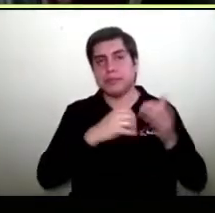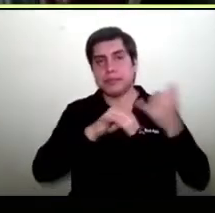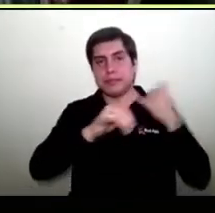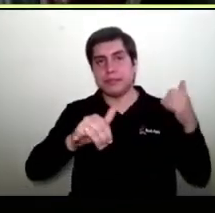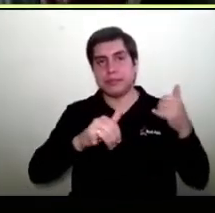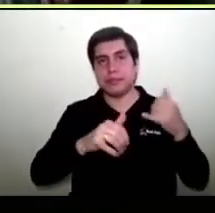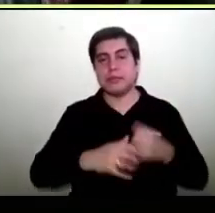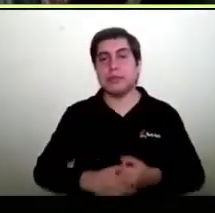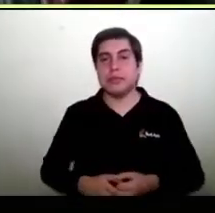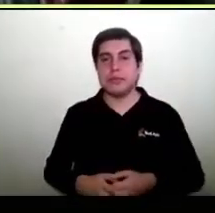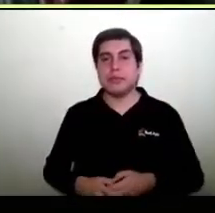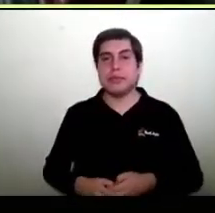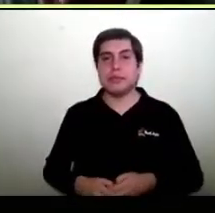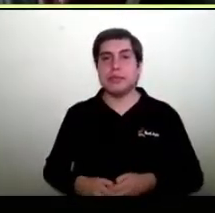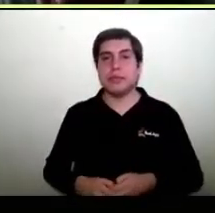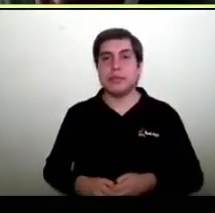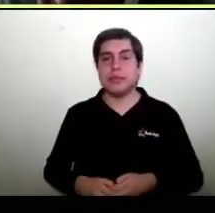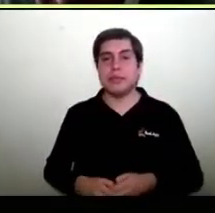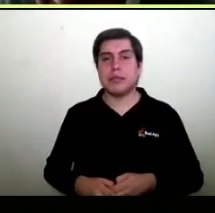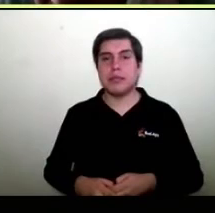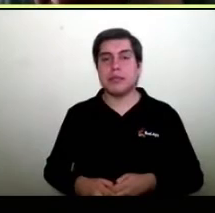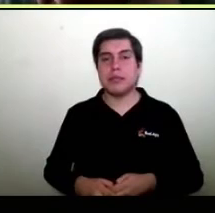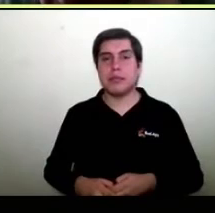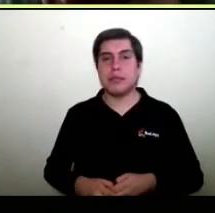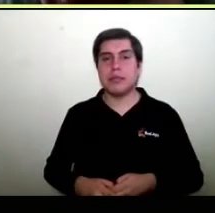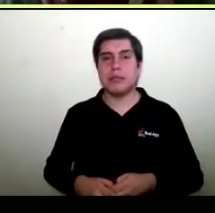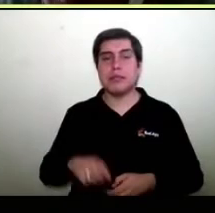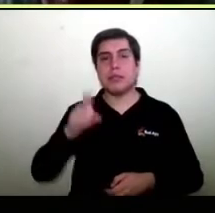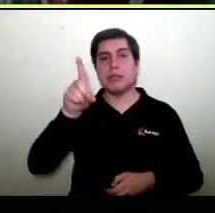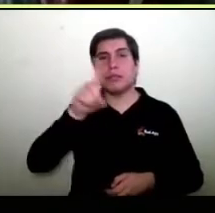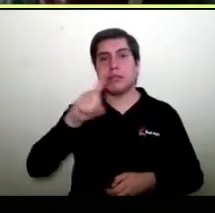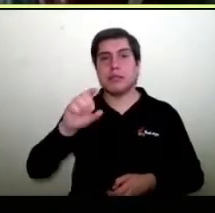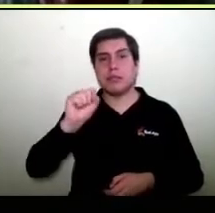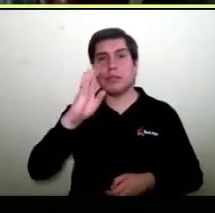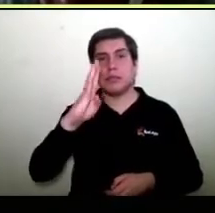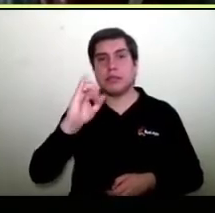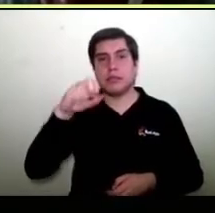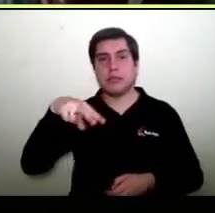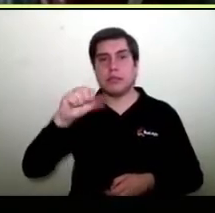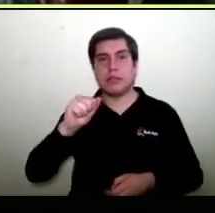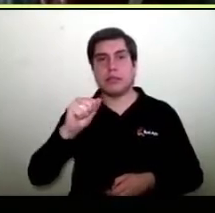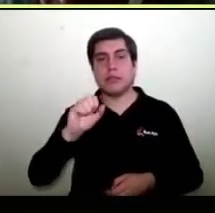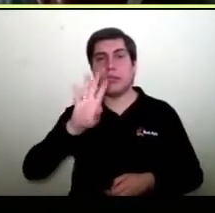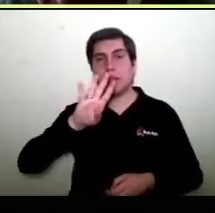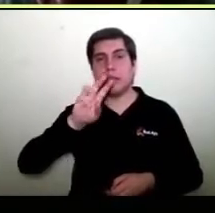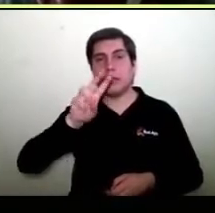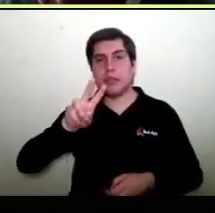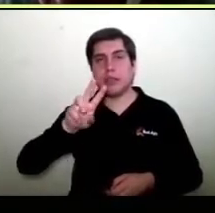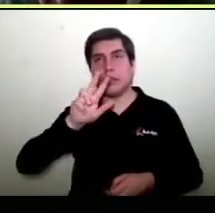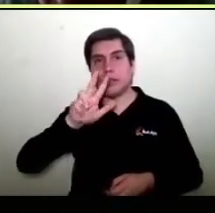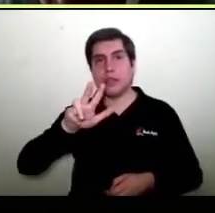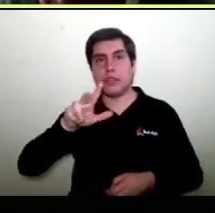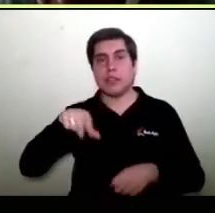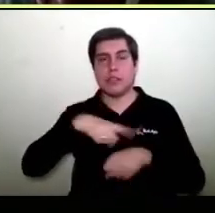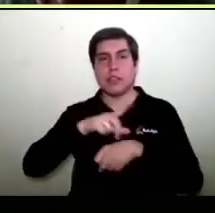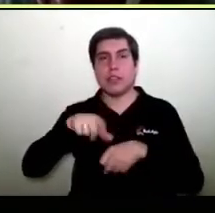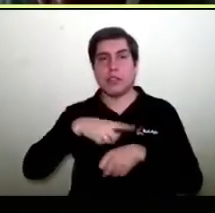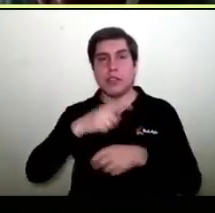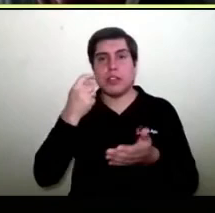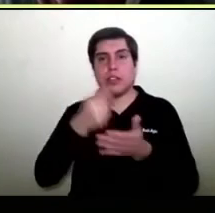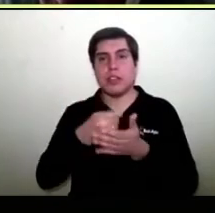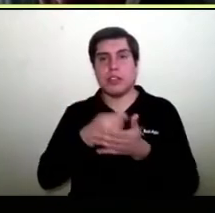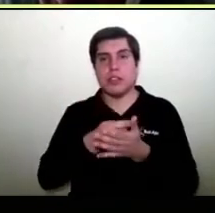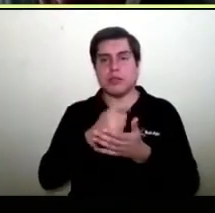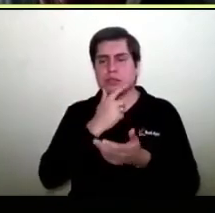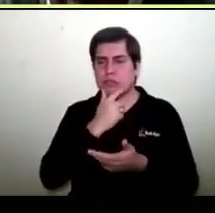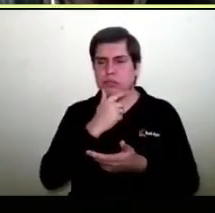Al ser en 48 horas, Sabina, al ser en 48 horas ¿ustedes se les paga la comisión? Porque Transpac demora un mes en